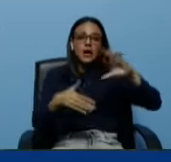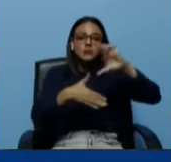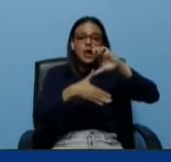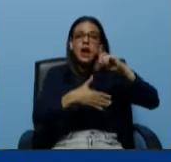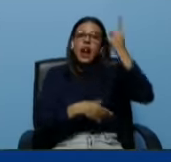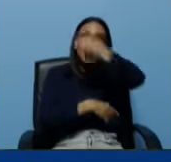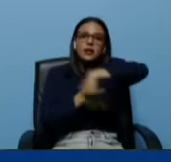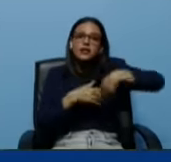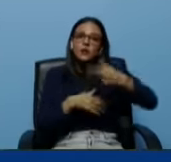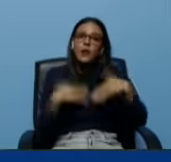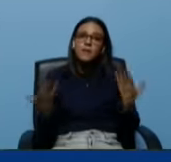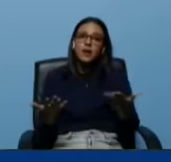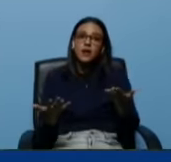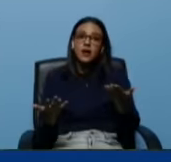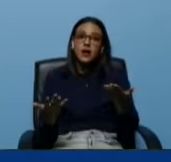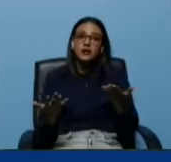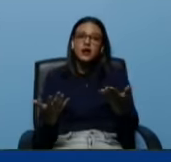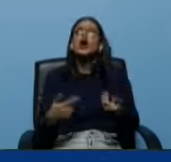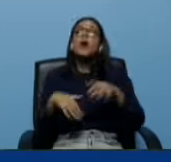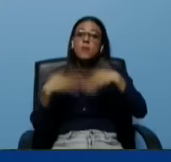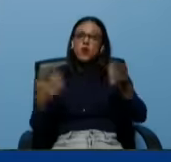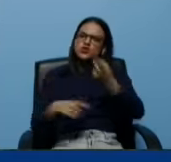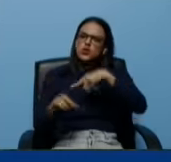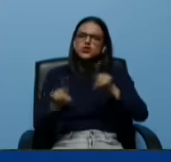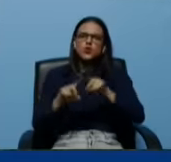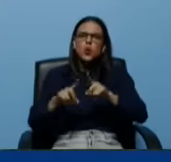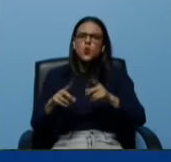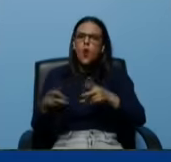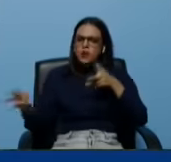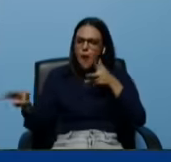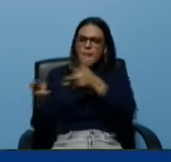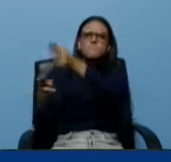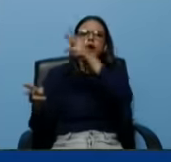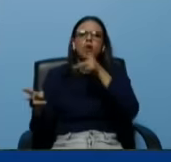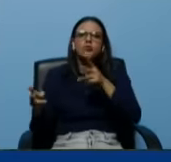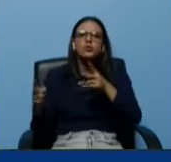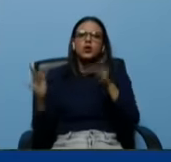Por eso rompimos relaciones con Brasil. Bien,